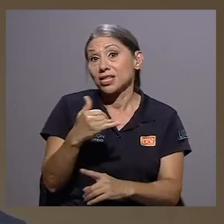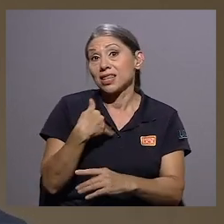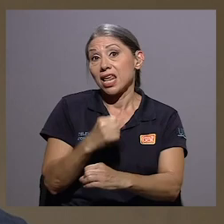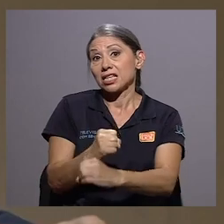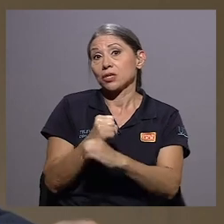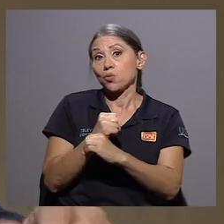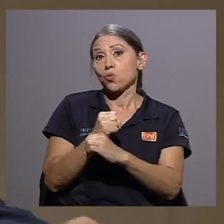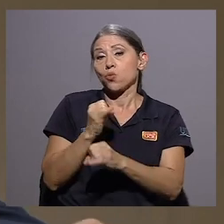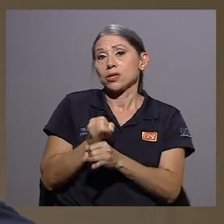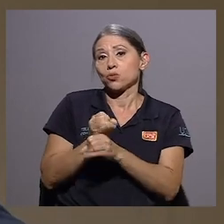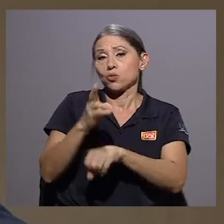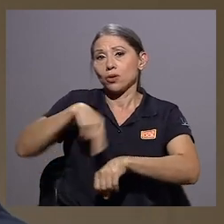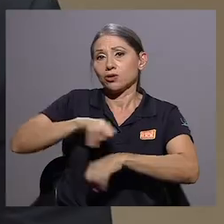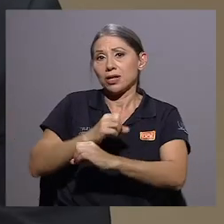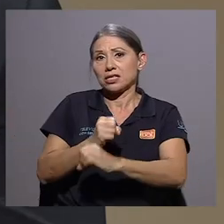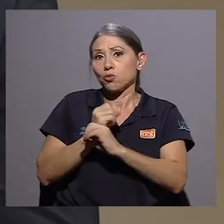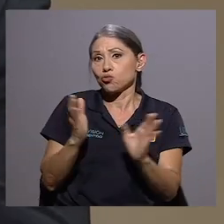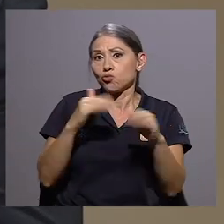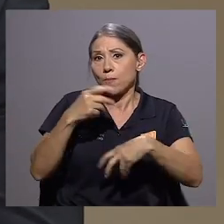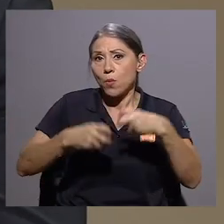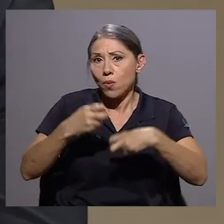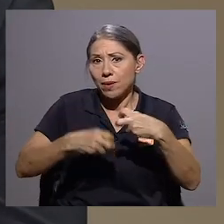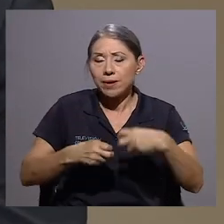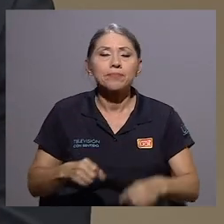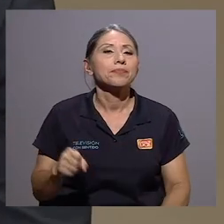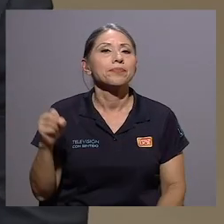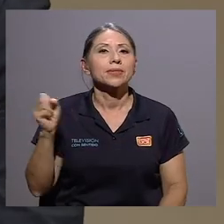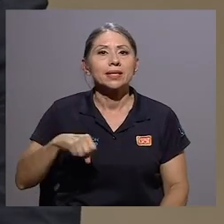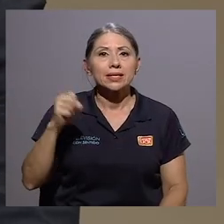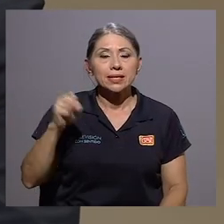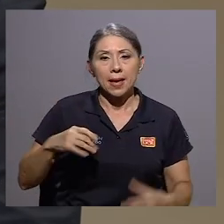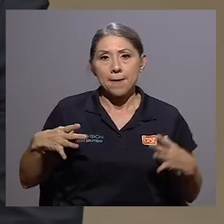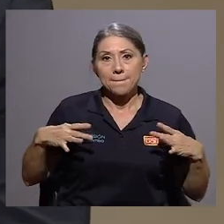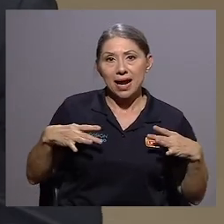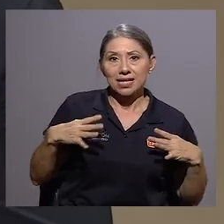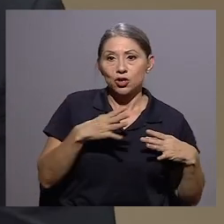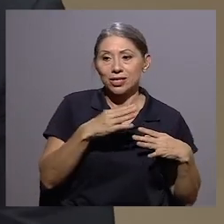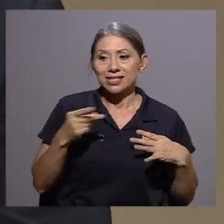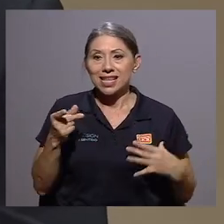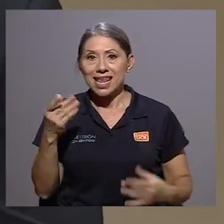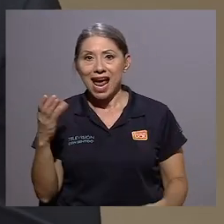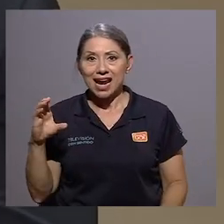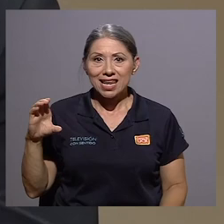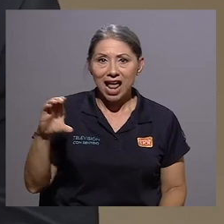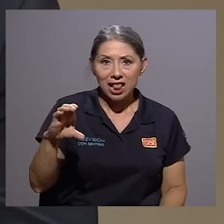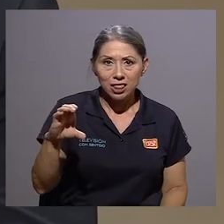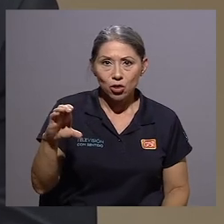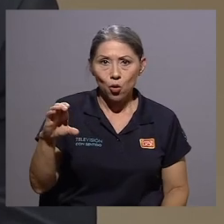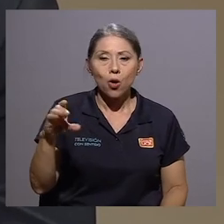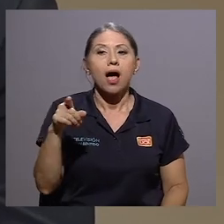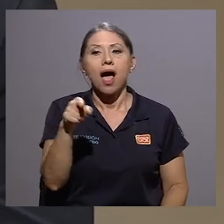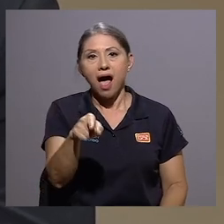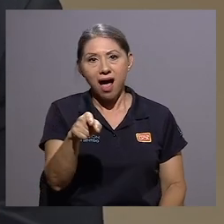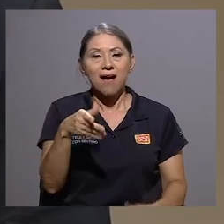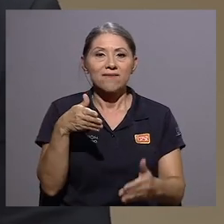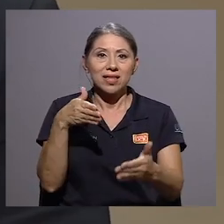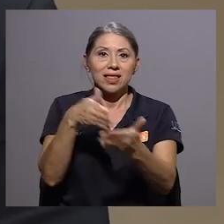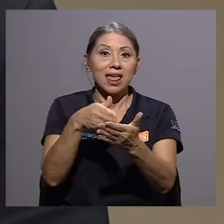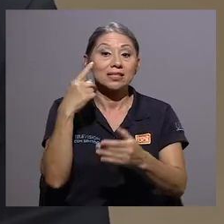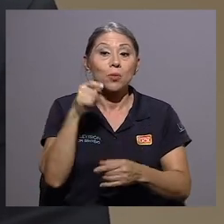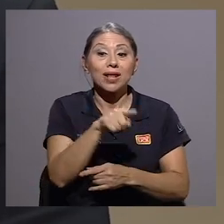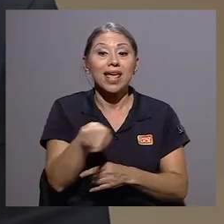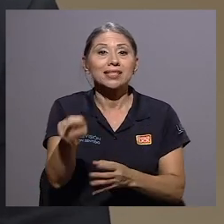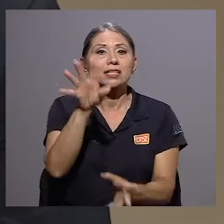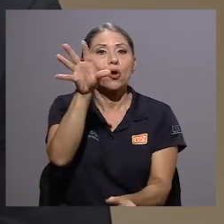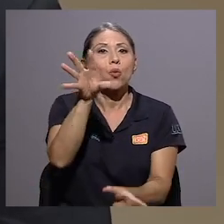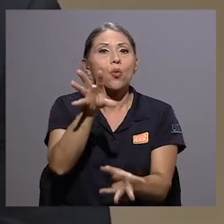Seguros, no tendría problema. Sí, las vacaciones y el aguinaldo se van a ver afectadas porque ambas computan salarios recibidos.